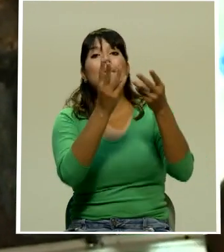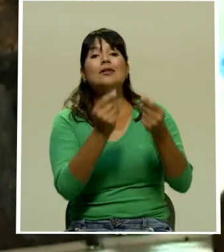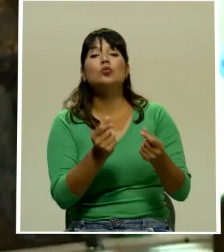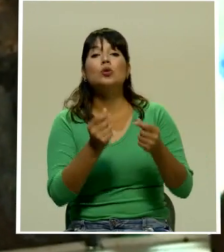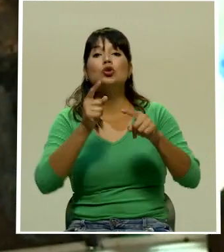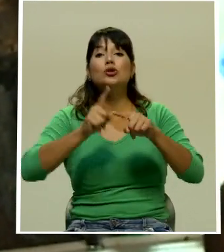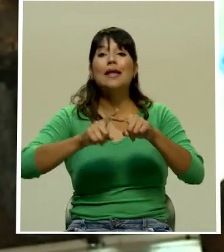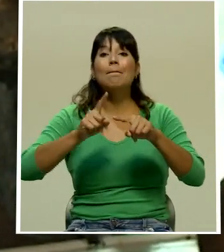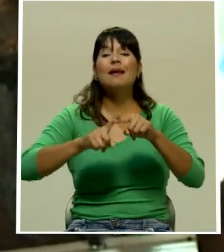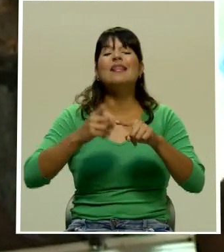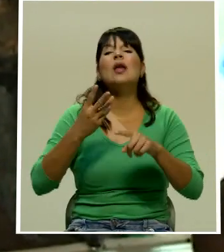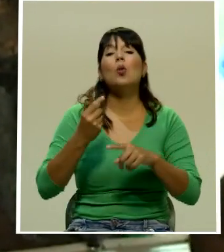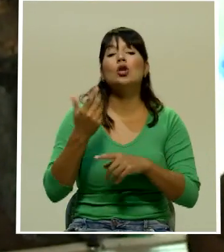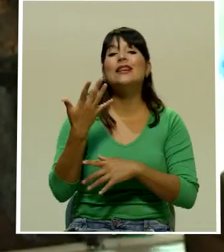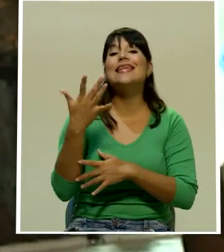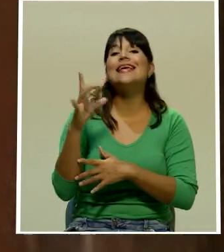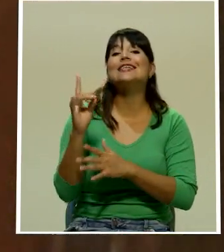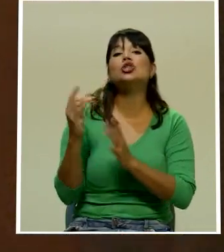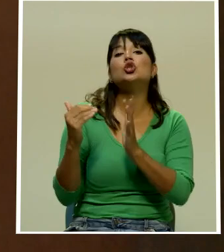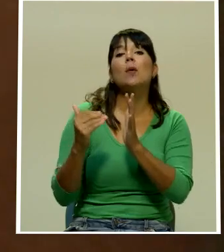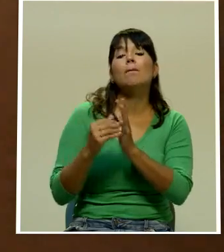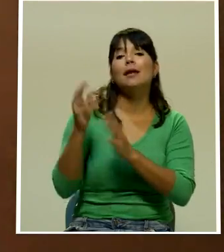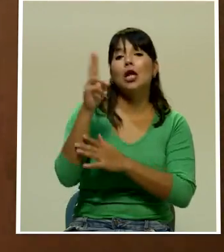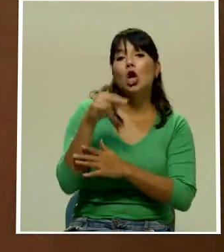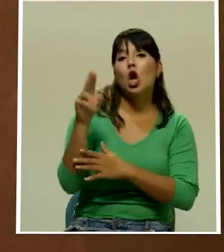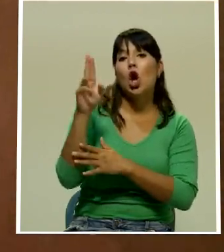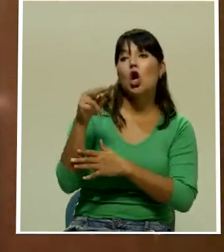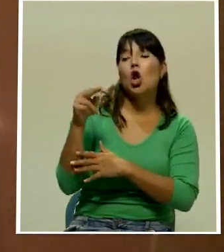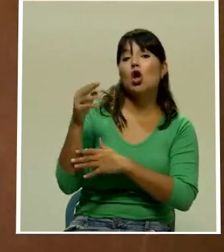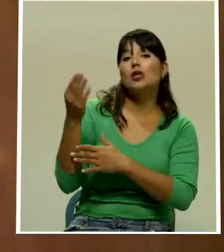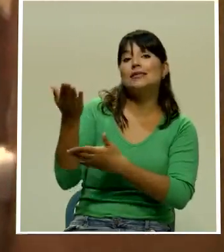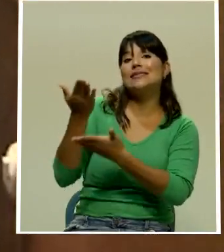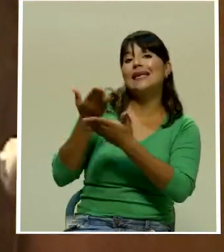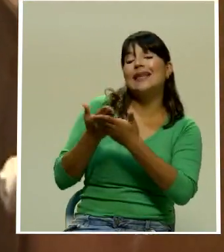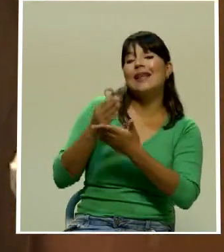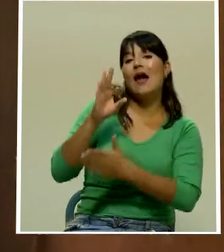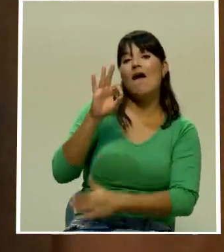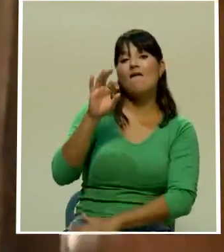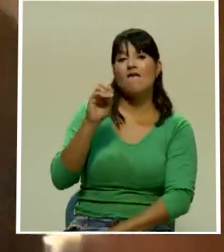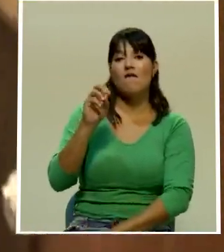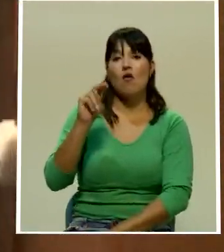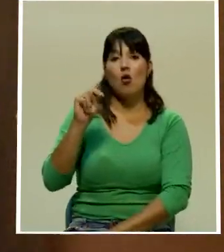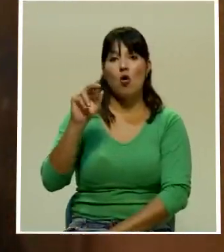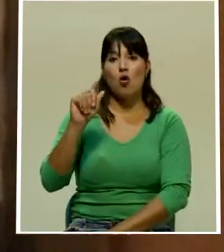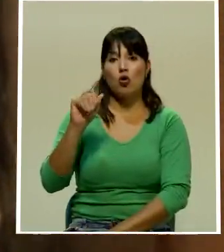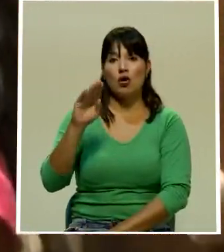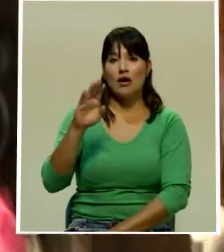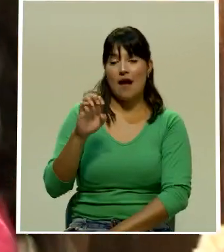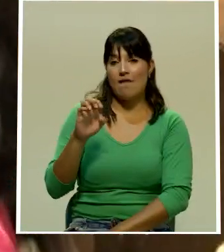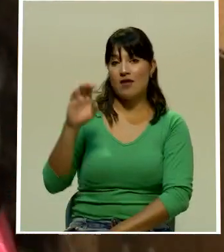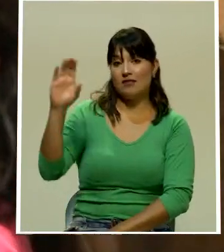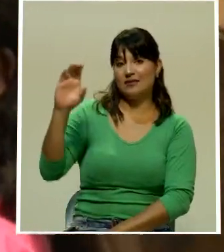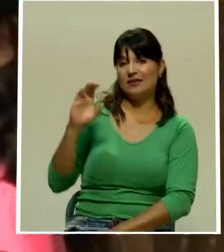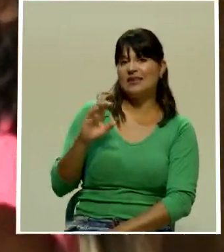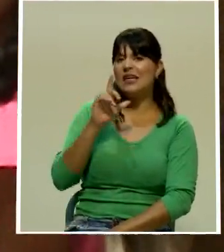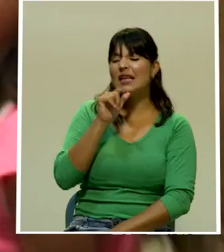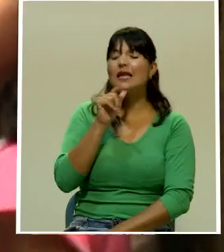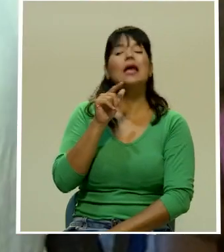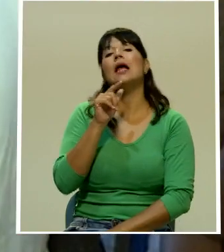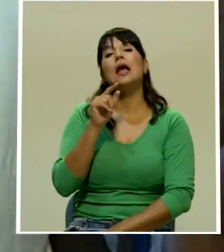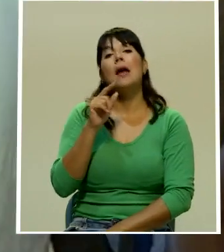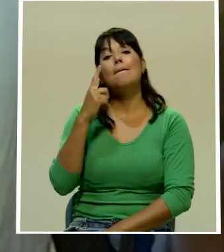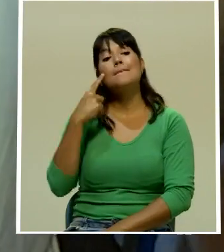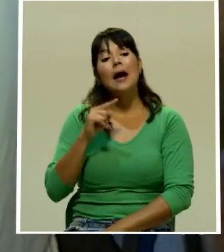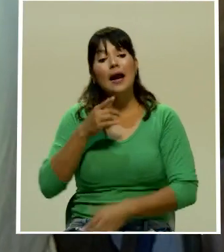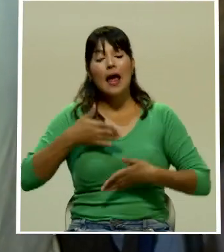beca de 18 mil colones de Fonave que recibe por mes la hija de 10 años. Y con eso pagan el agua y la electricidad,